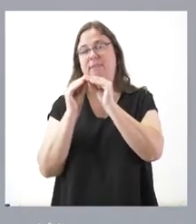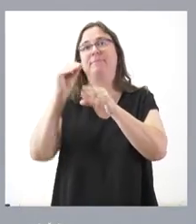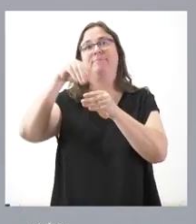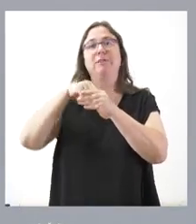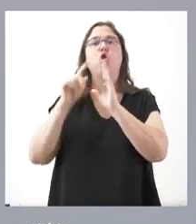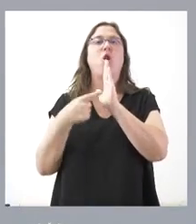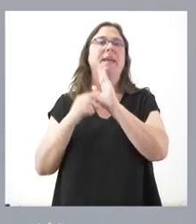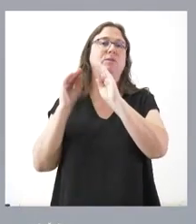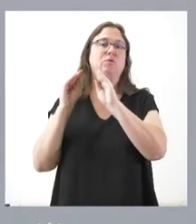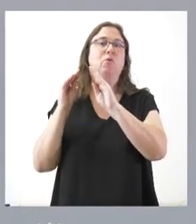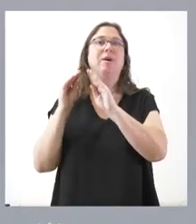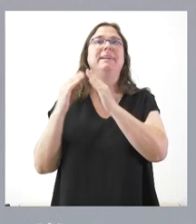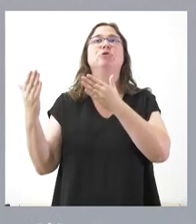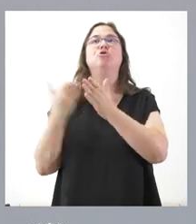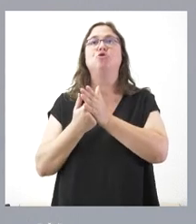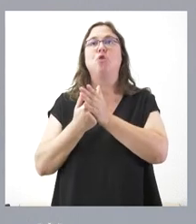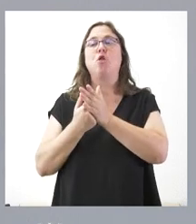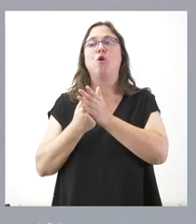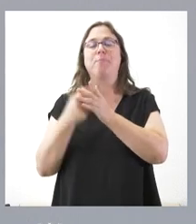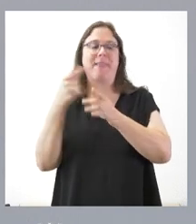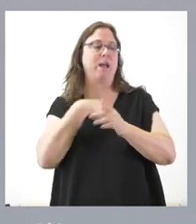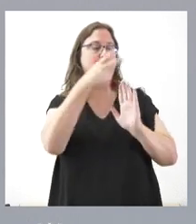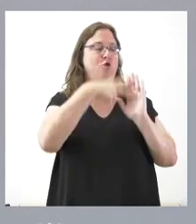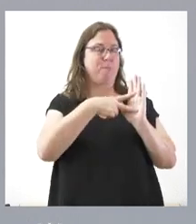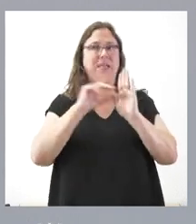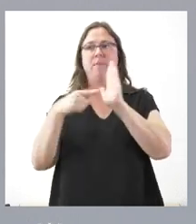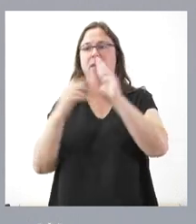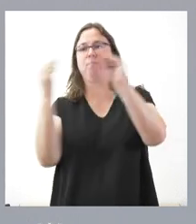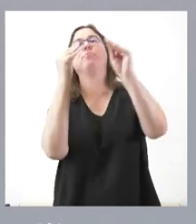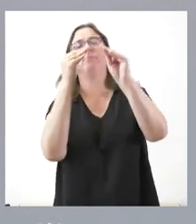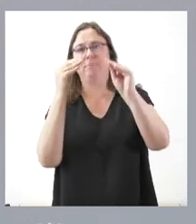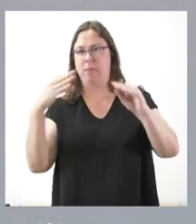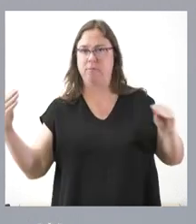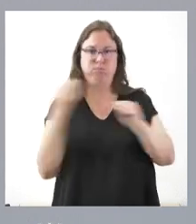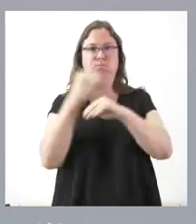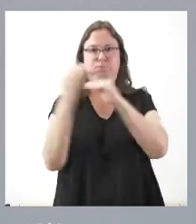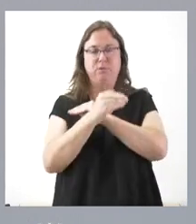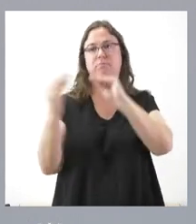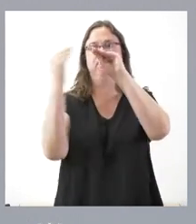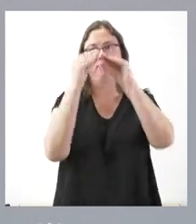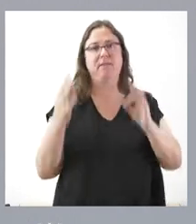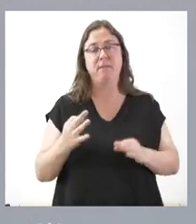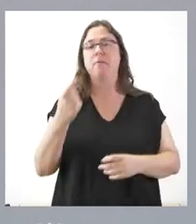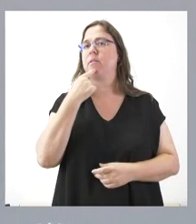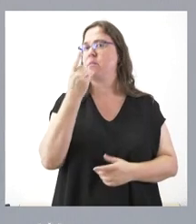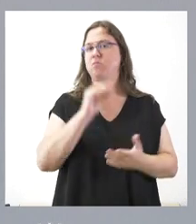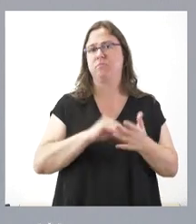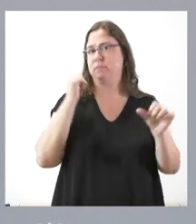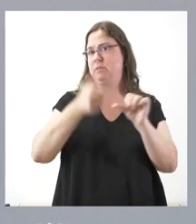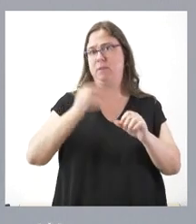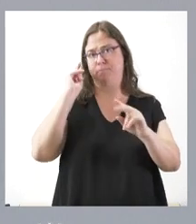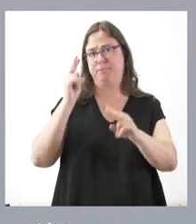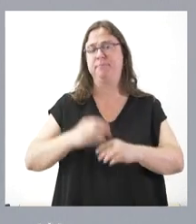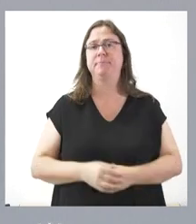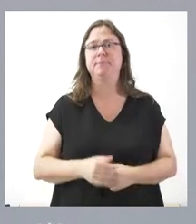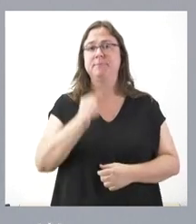la ley. No podemos entrar en colisión unas normativas con otras, que es lo que siempre hemos manifestado a este respecto. De todas maneras,